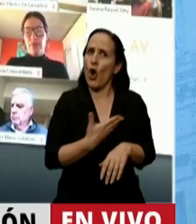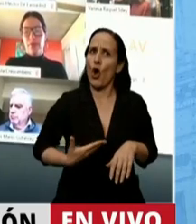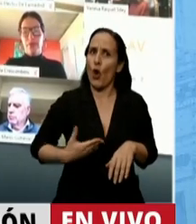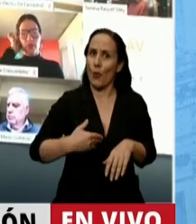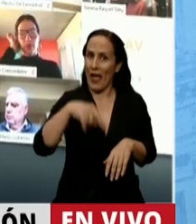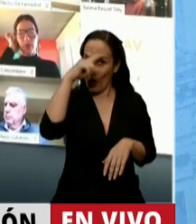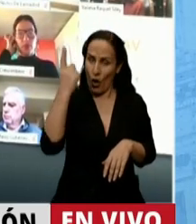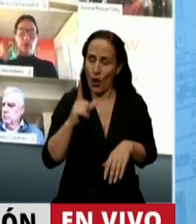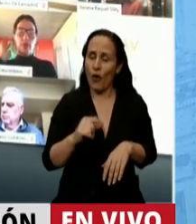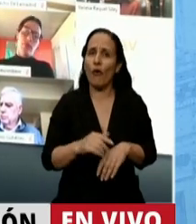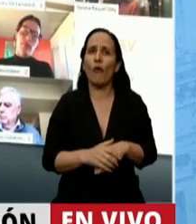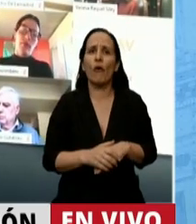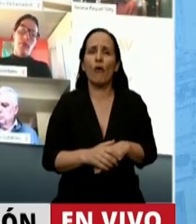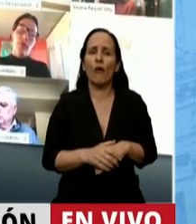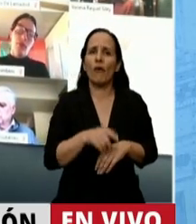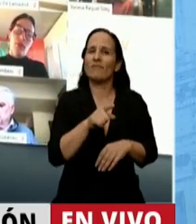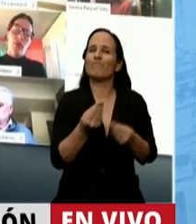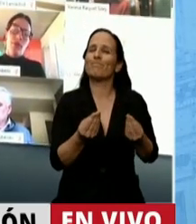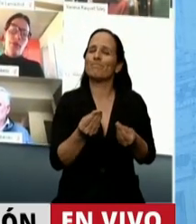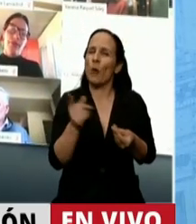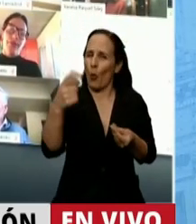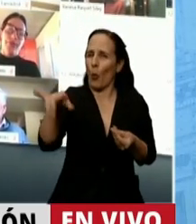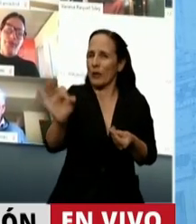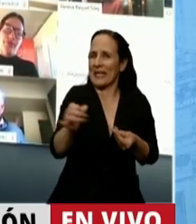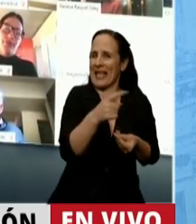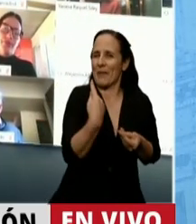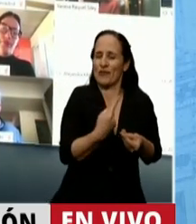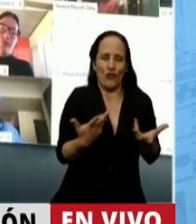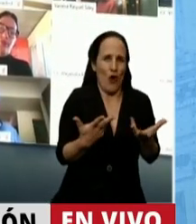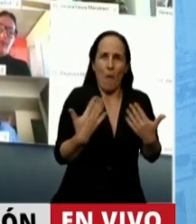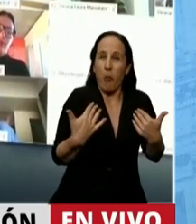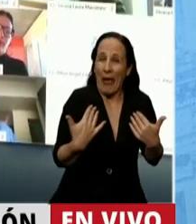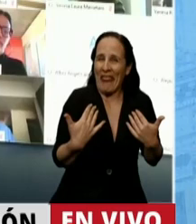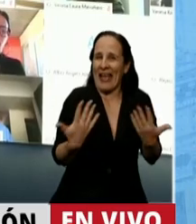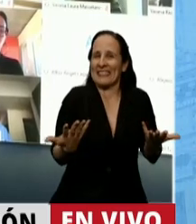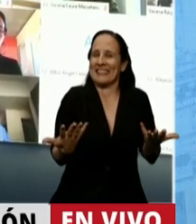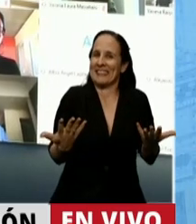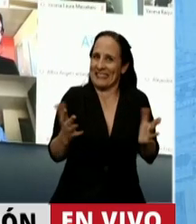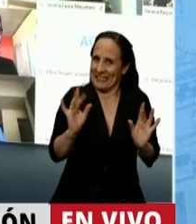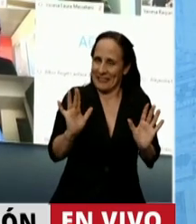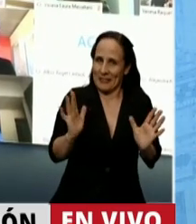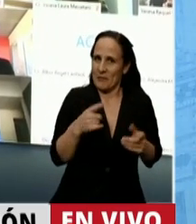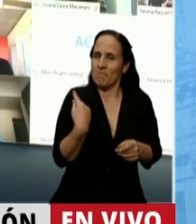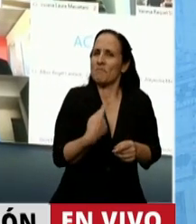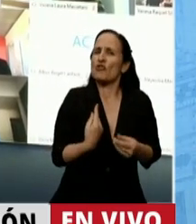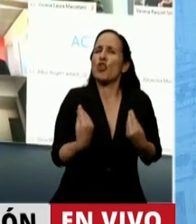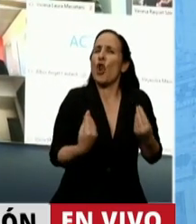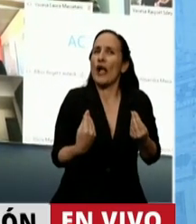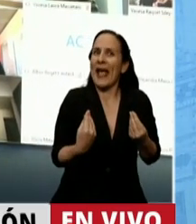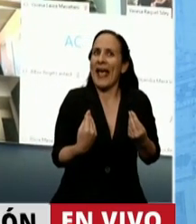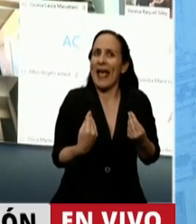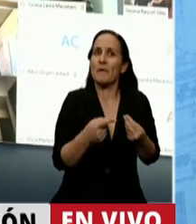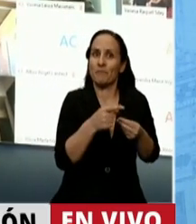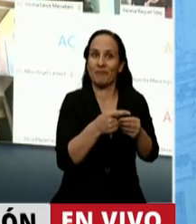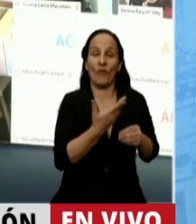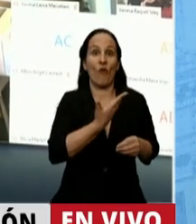una facultad secundaria en este sentido, usted lo sabe muy bien. Lo que nosotros hemos hecho hasta acá es continuar con el